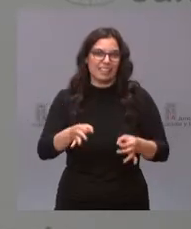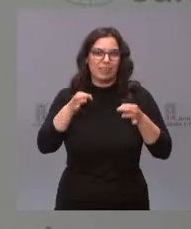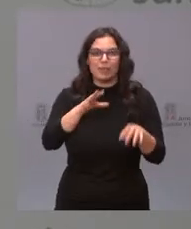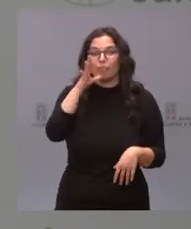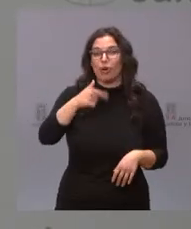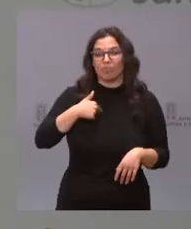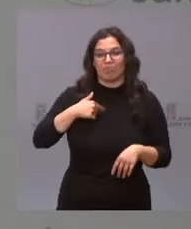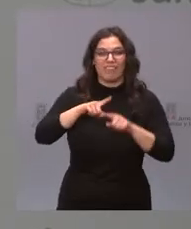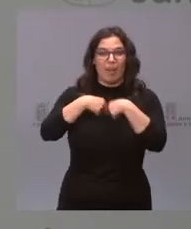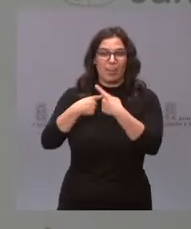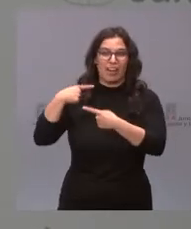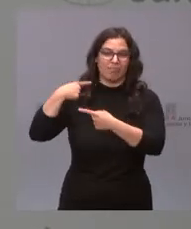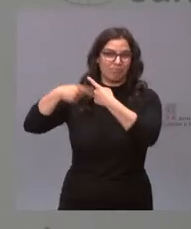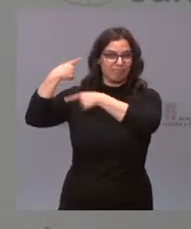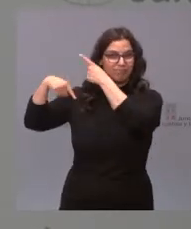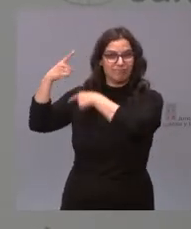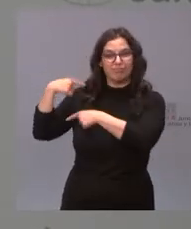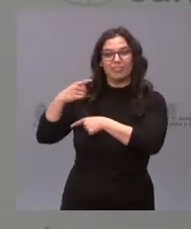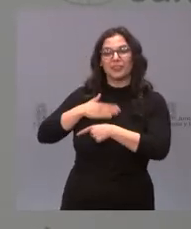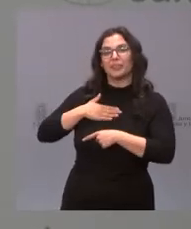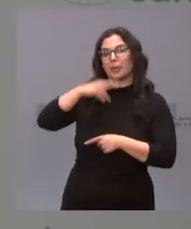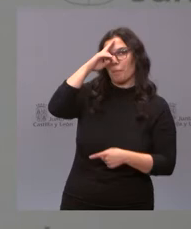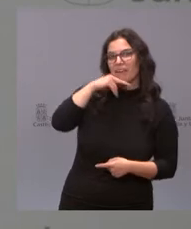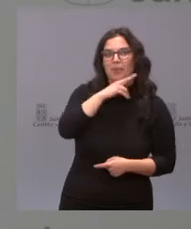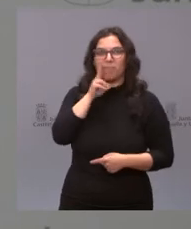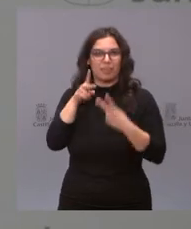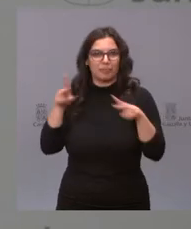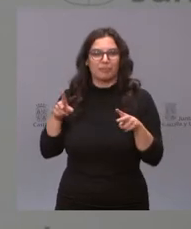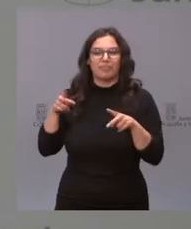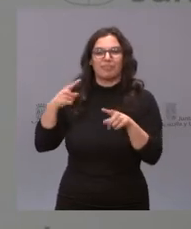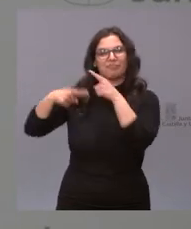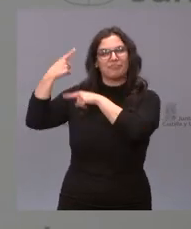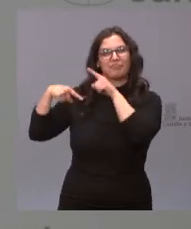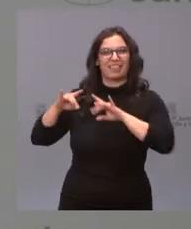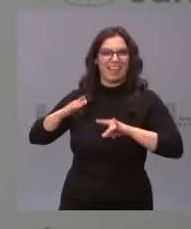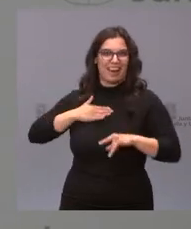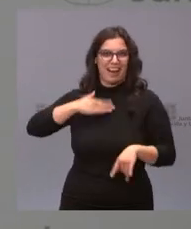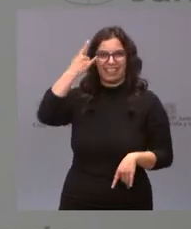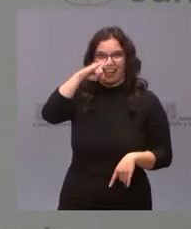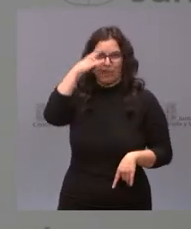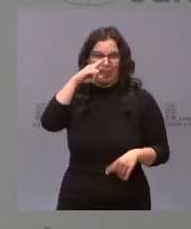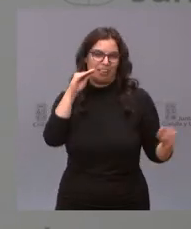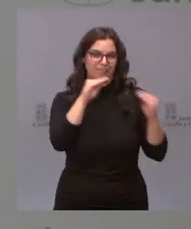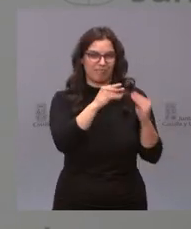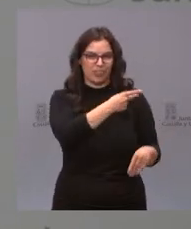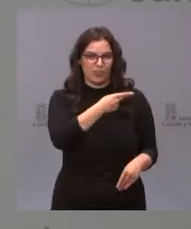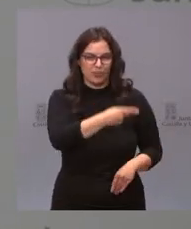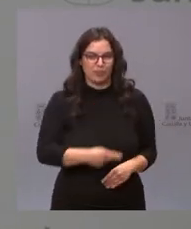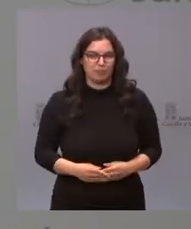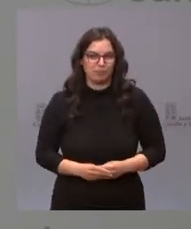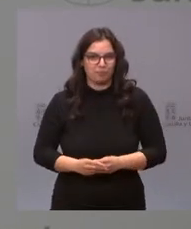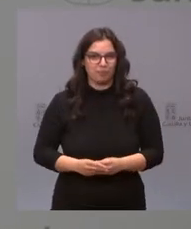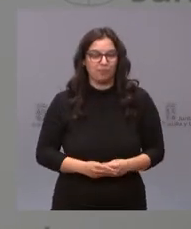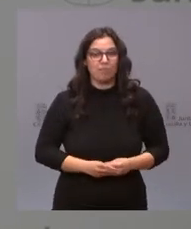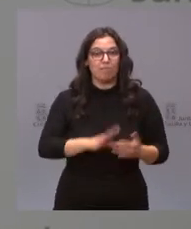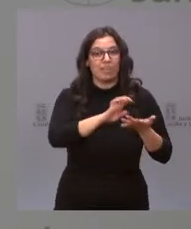mis orígenes familiares, por parte de padre y de madre, pues son de Salamanca, cuestión que comparto con el presidente. Castilla